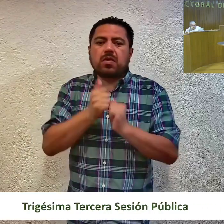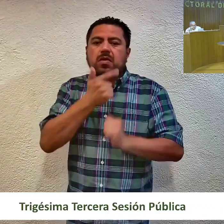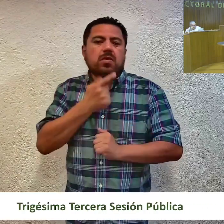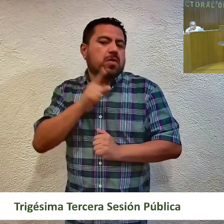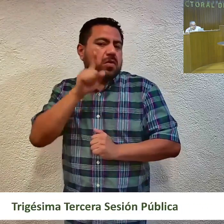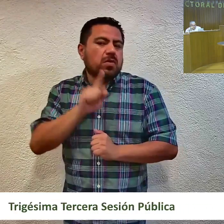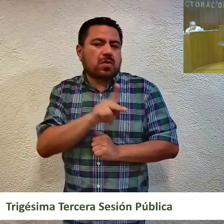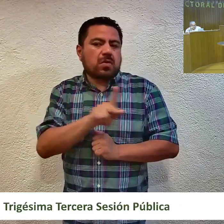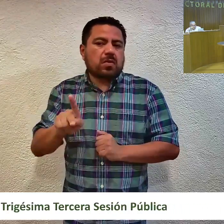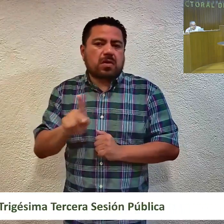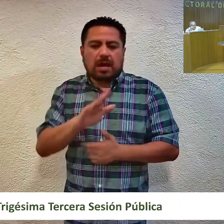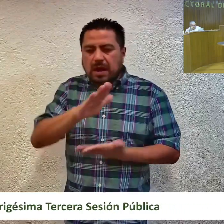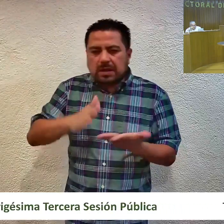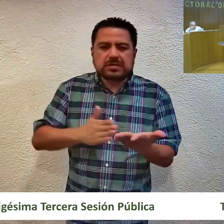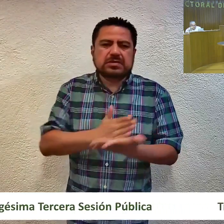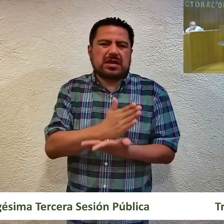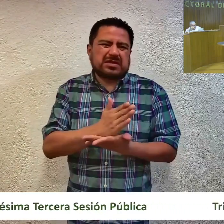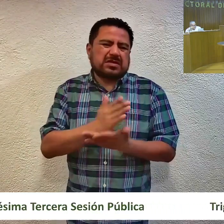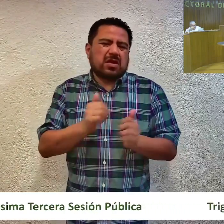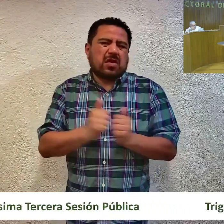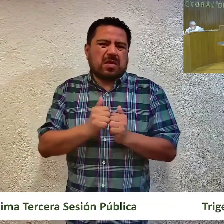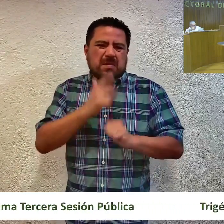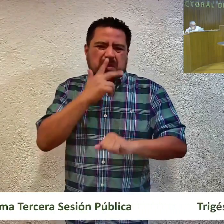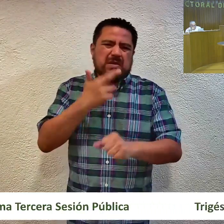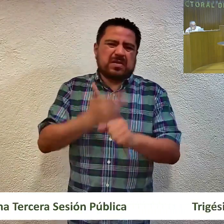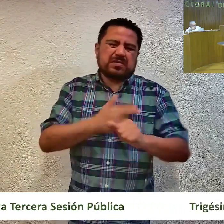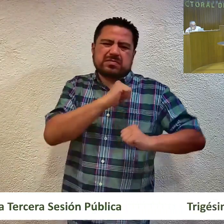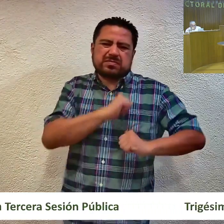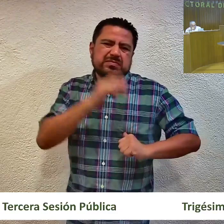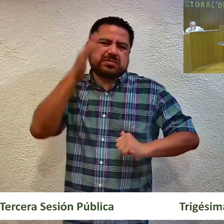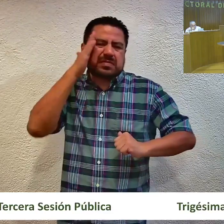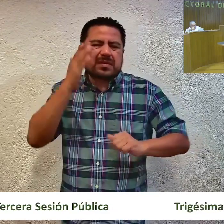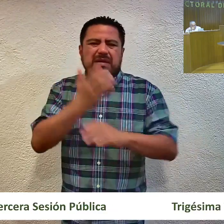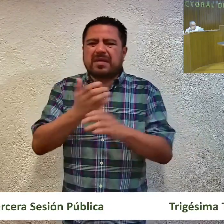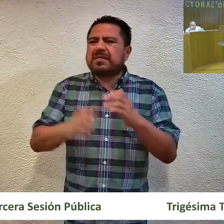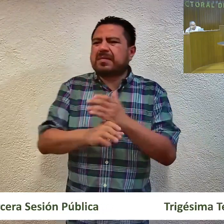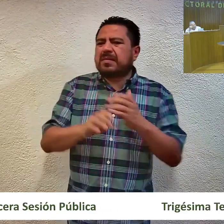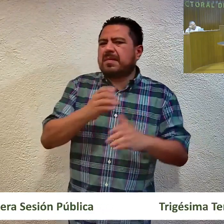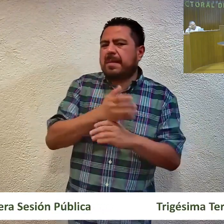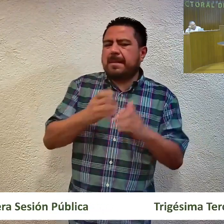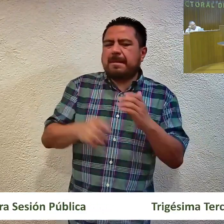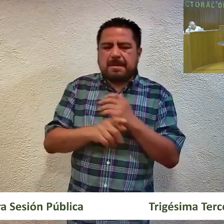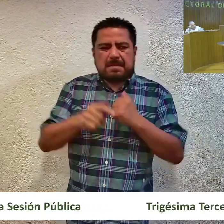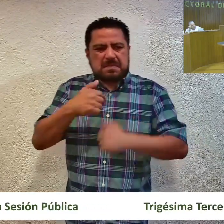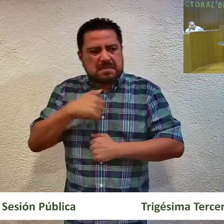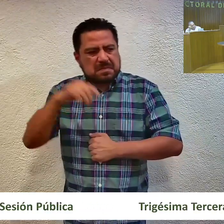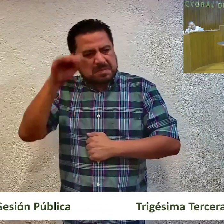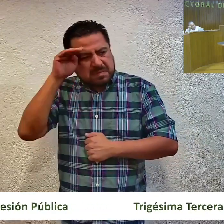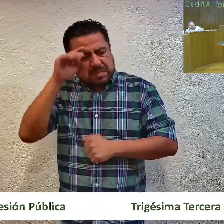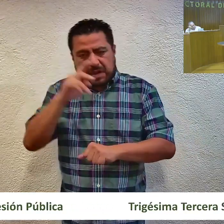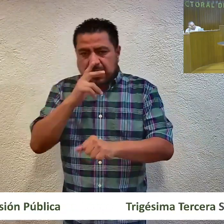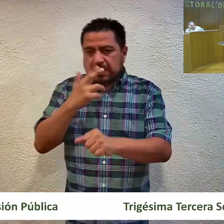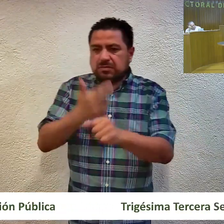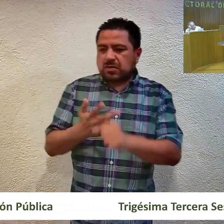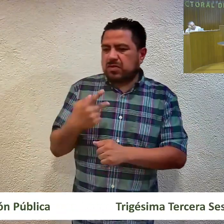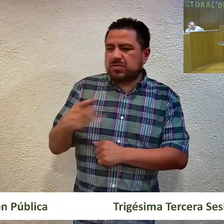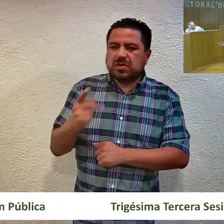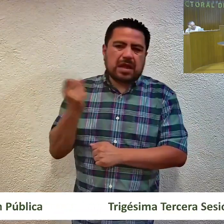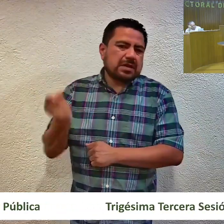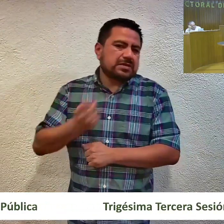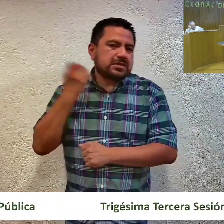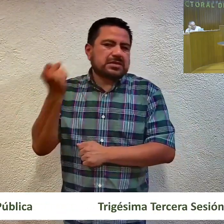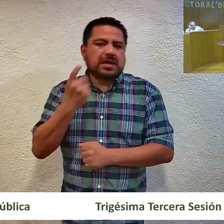y hombres, acceso a cargos de representación y paridad, circunstancias que fueron tomadas en consideración por la responsable en la citada Asamblea